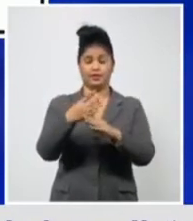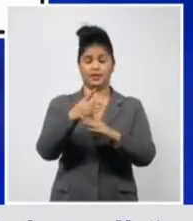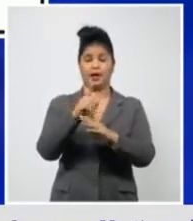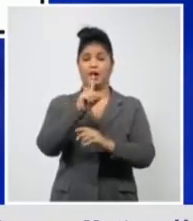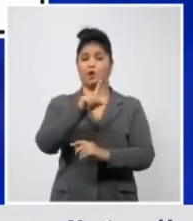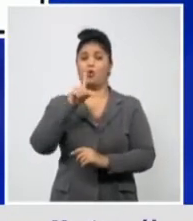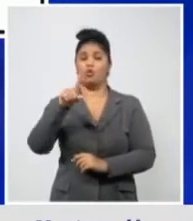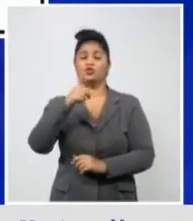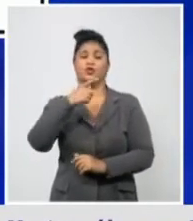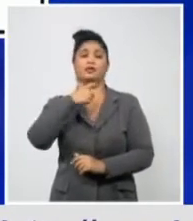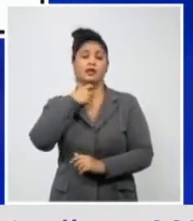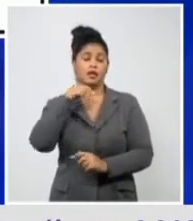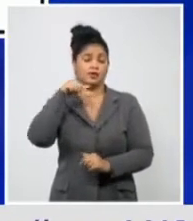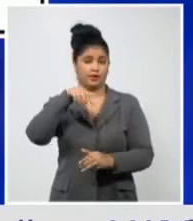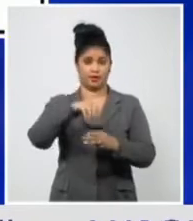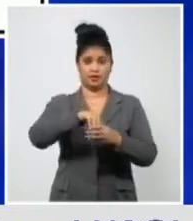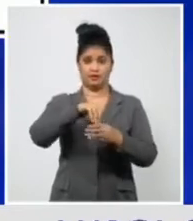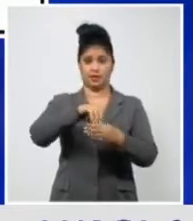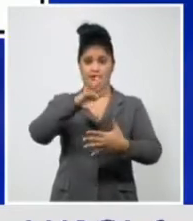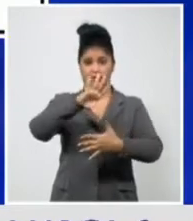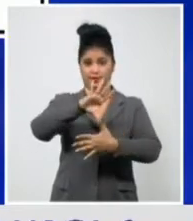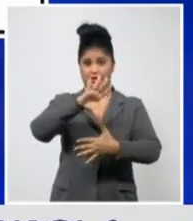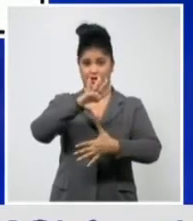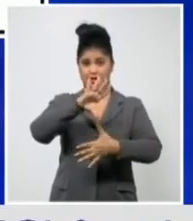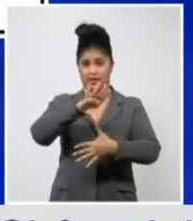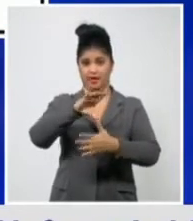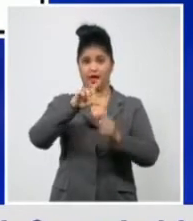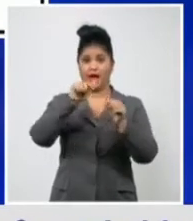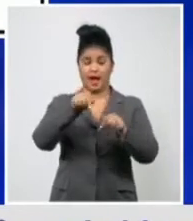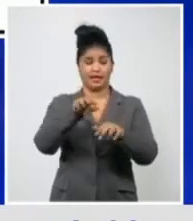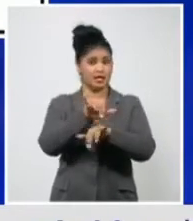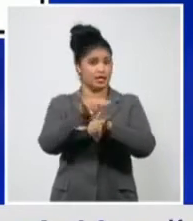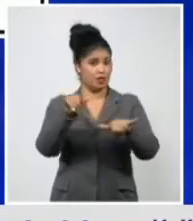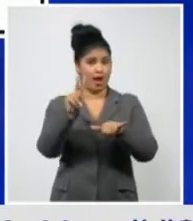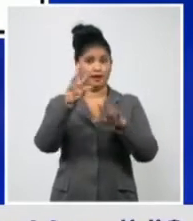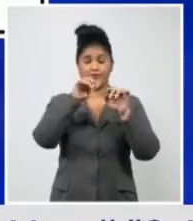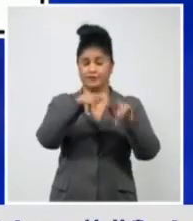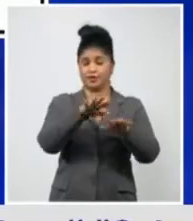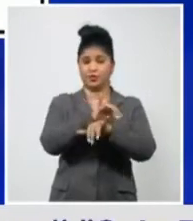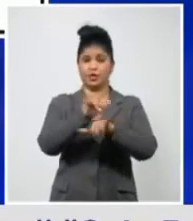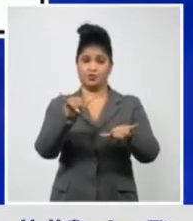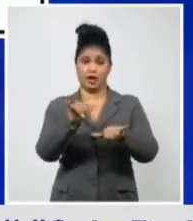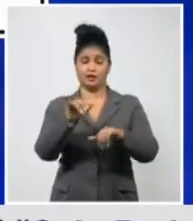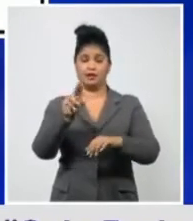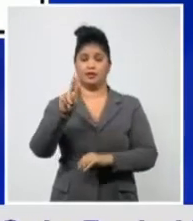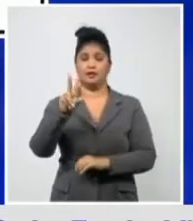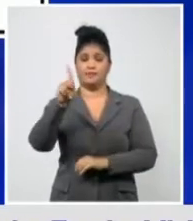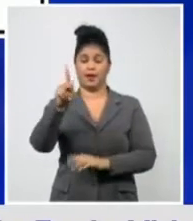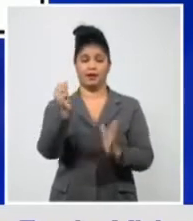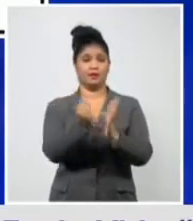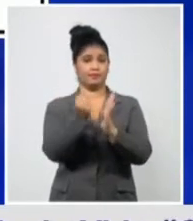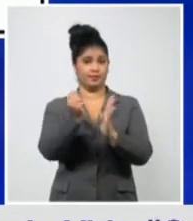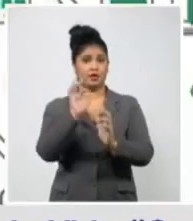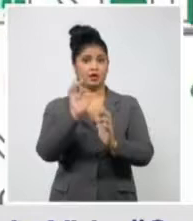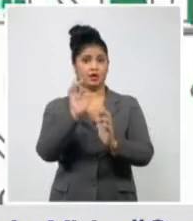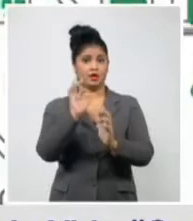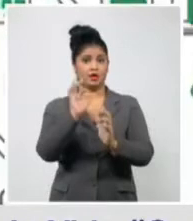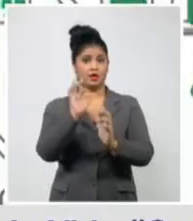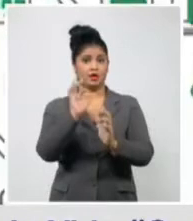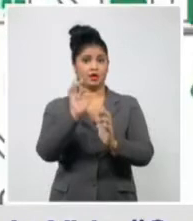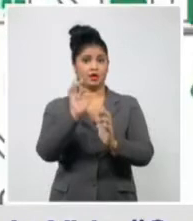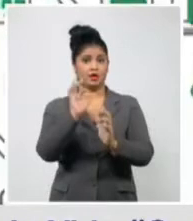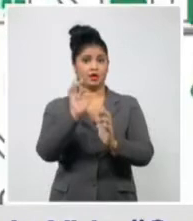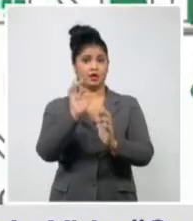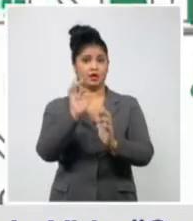región, la variante del Reino Unido se ha detectado en ocho países, Brasil, Canadá, Chile,